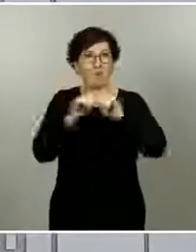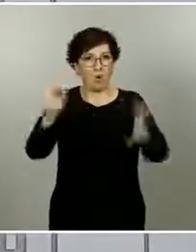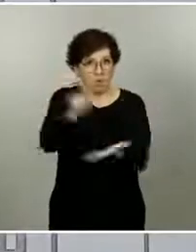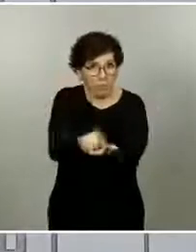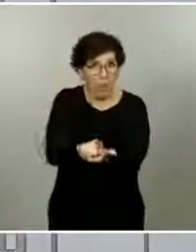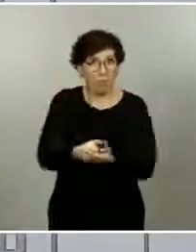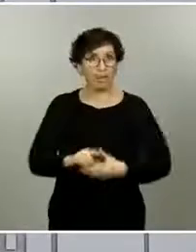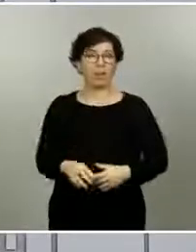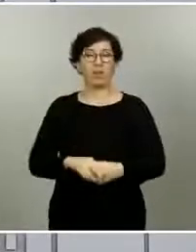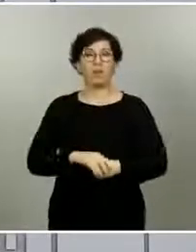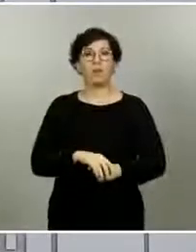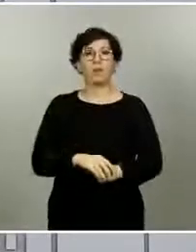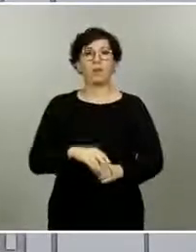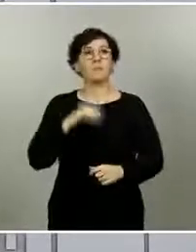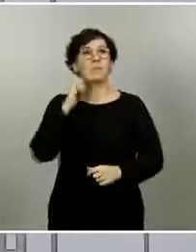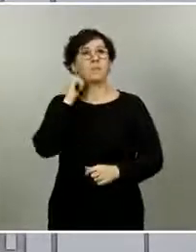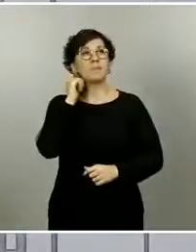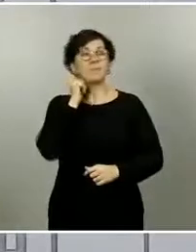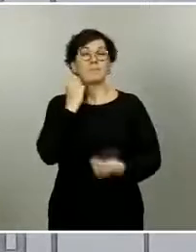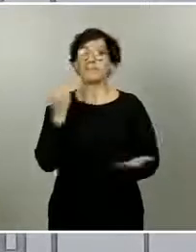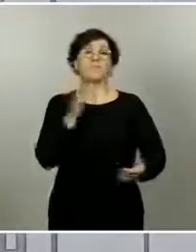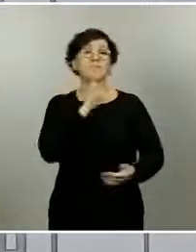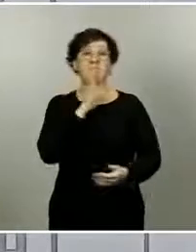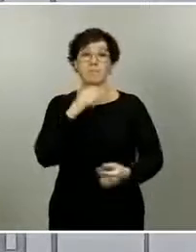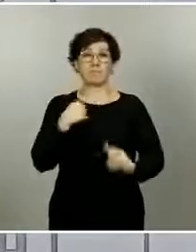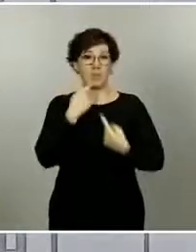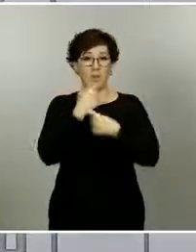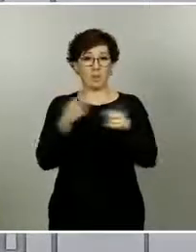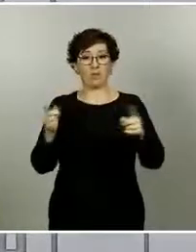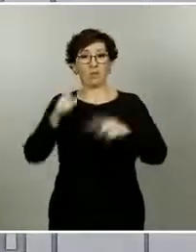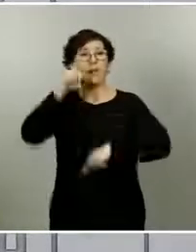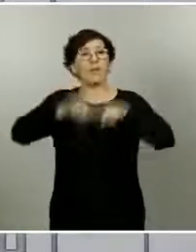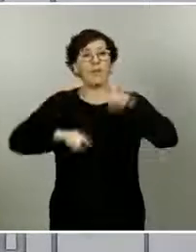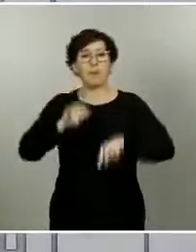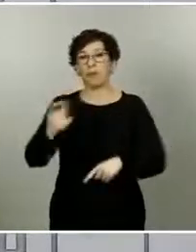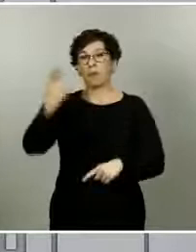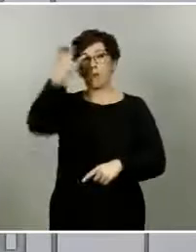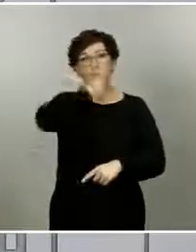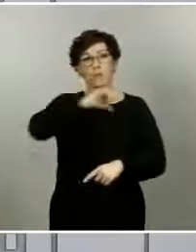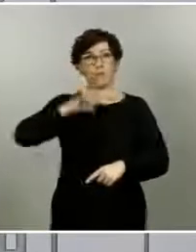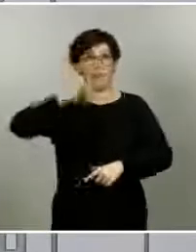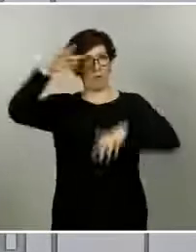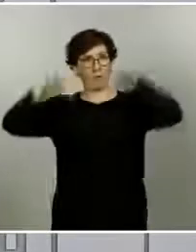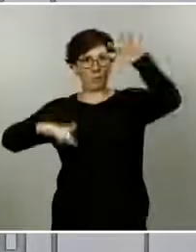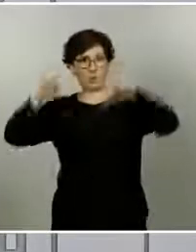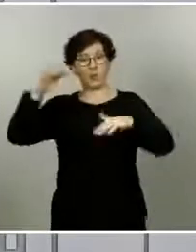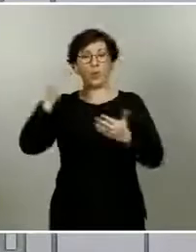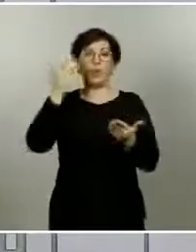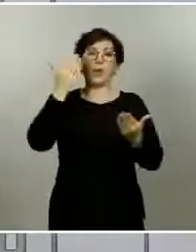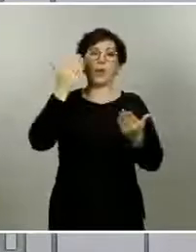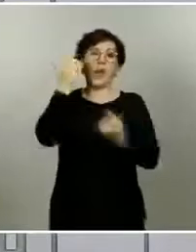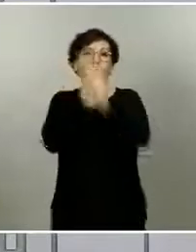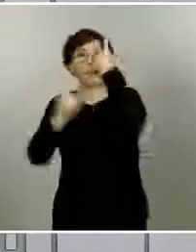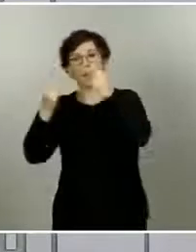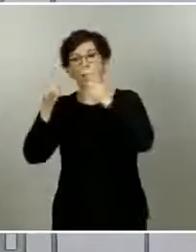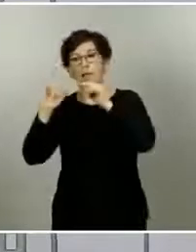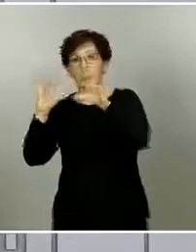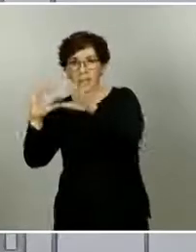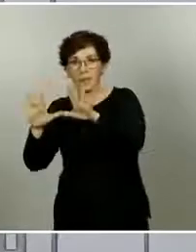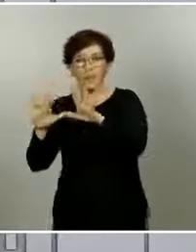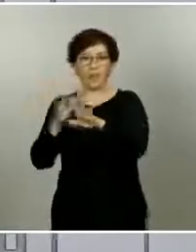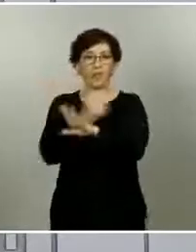Yo creo que, como acabo de decir, aunque haya variabilidad y en algunas comunidades autónomas haya hasta un 10 comparado con algunas que tienen